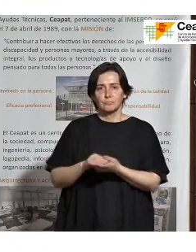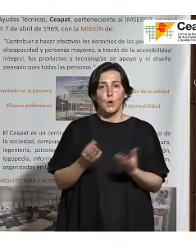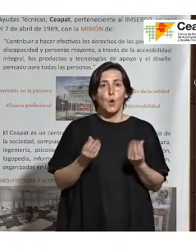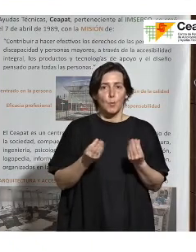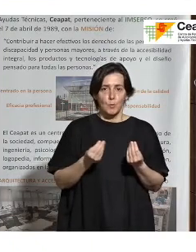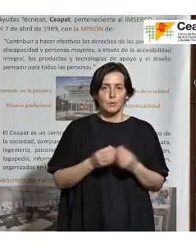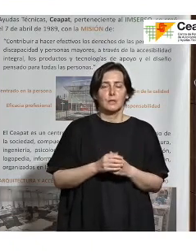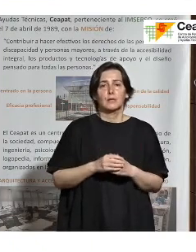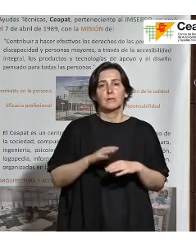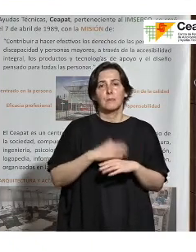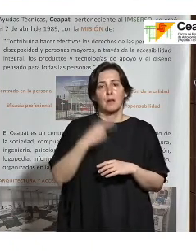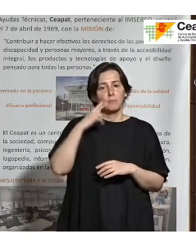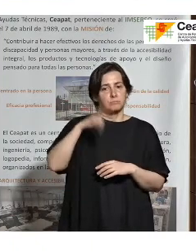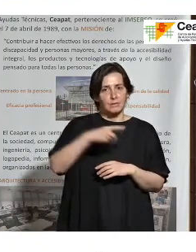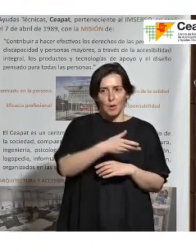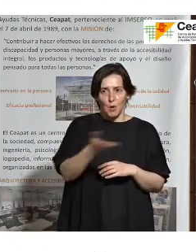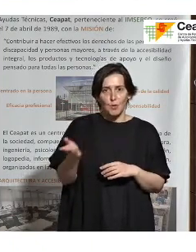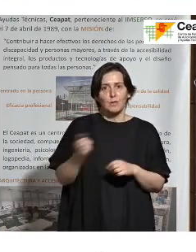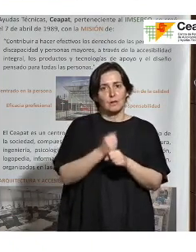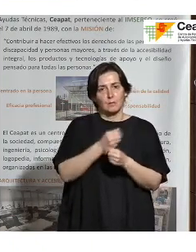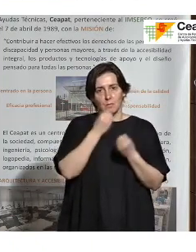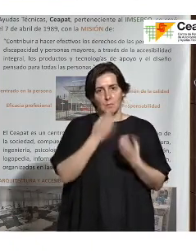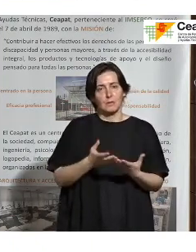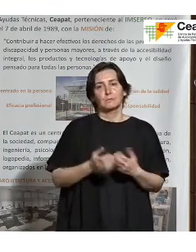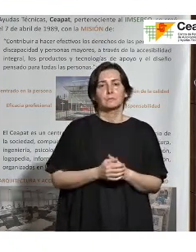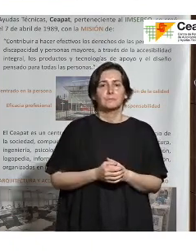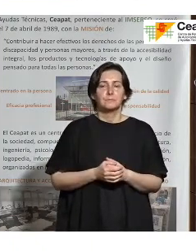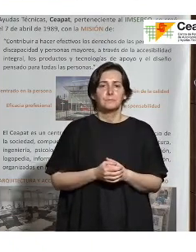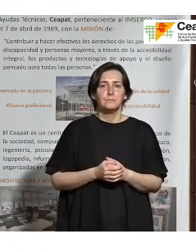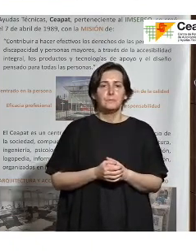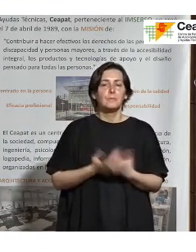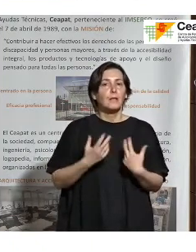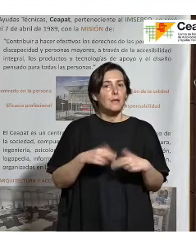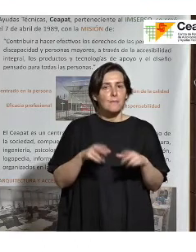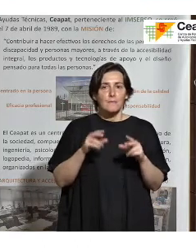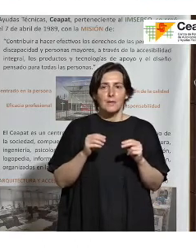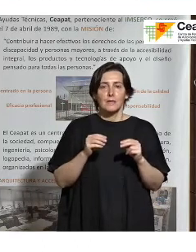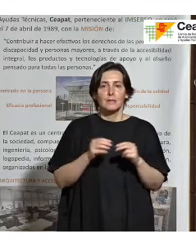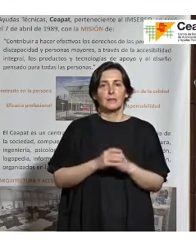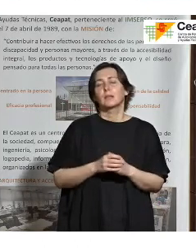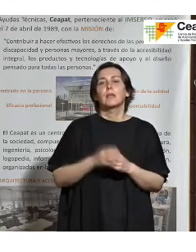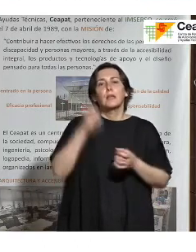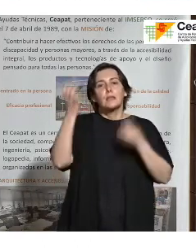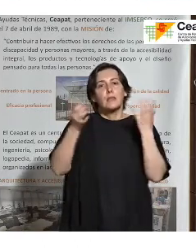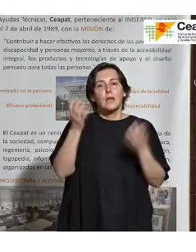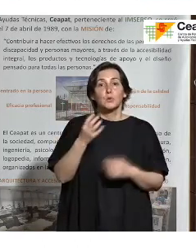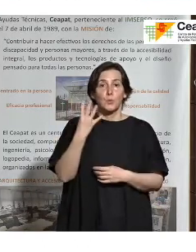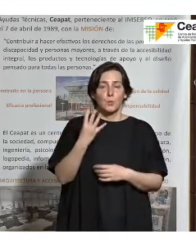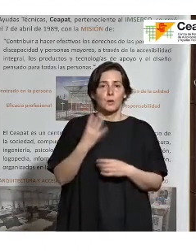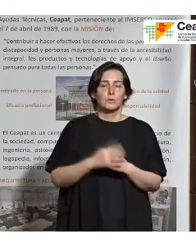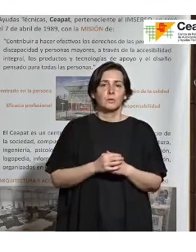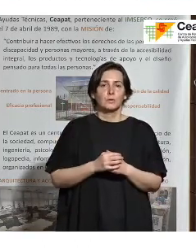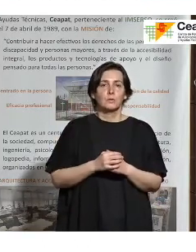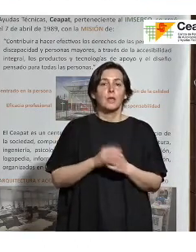estas personas que han recibido una felicitación por su trabajo bien hecho. Y bueno, ya para terminar, simplemente cuatro ideas que son también